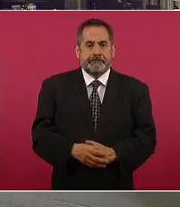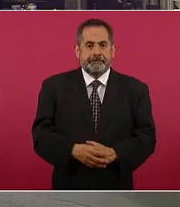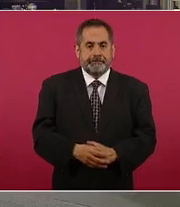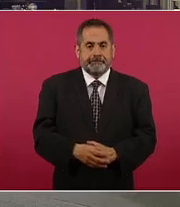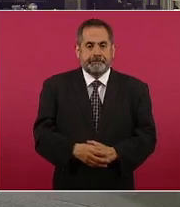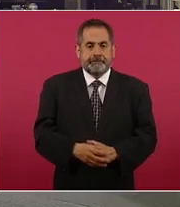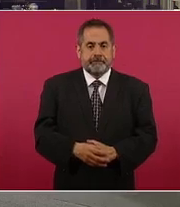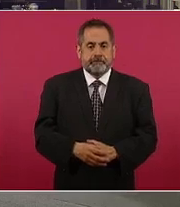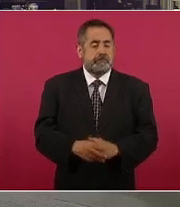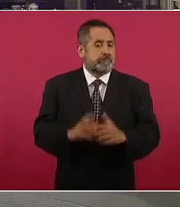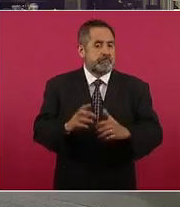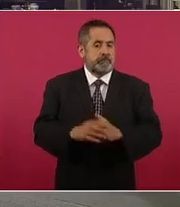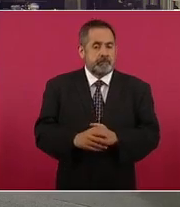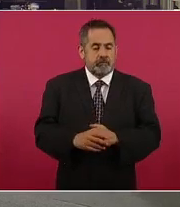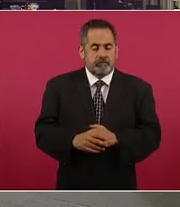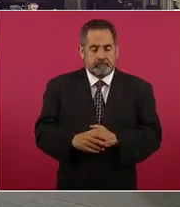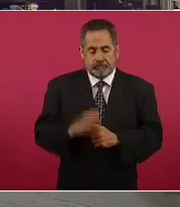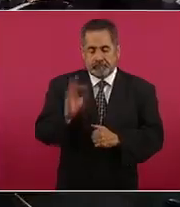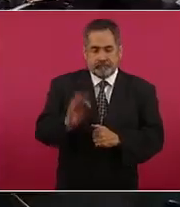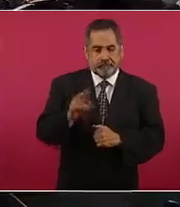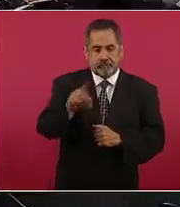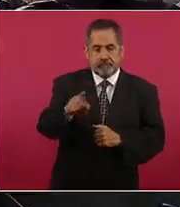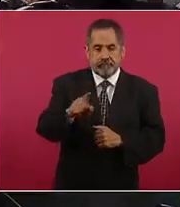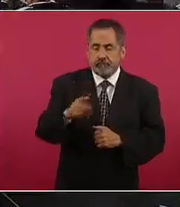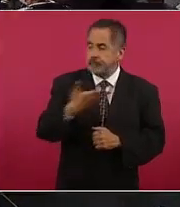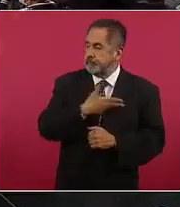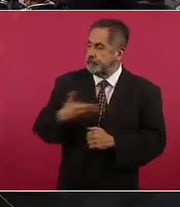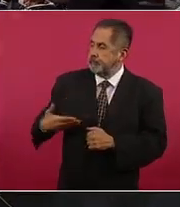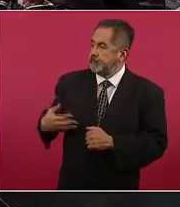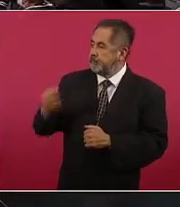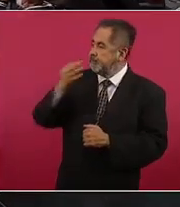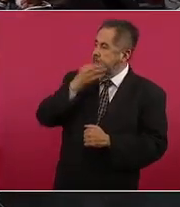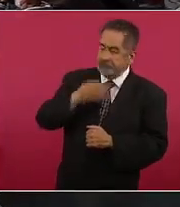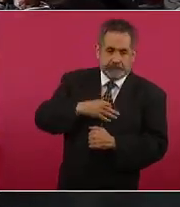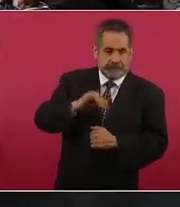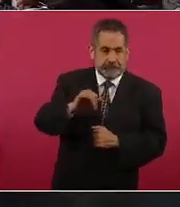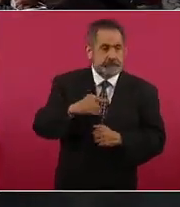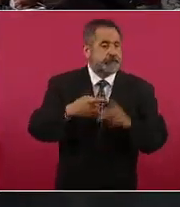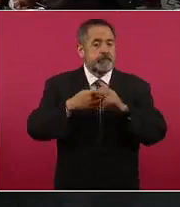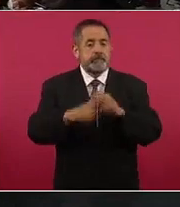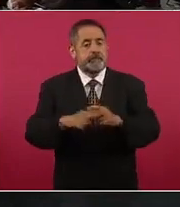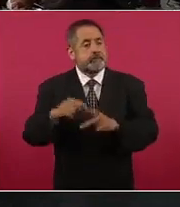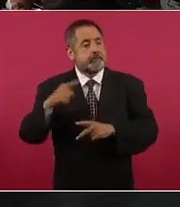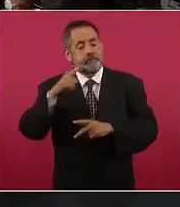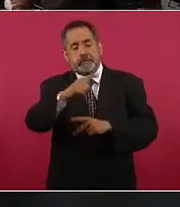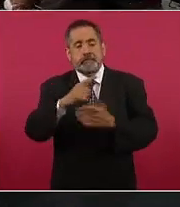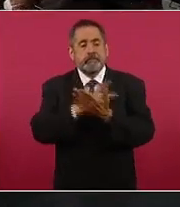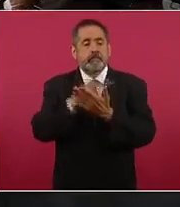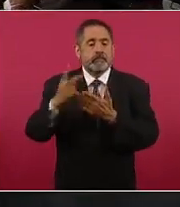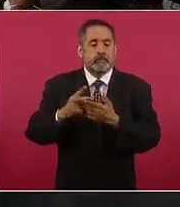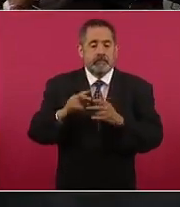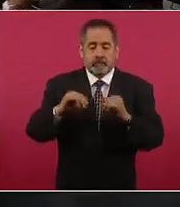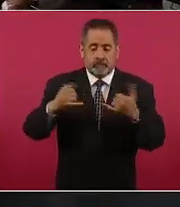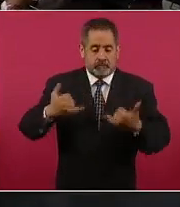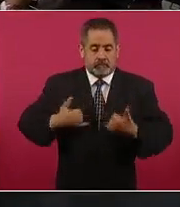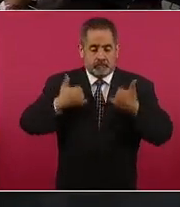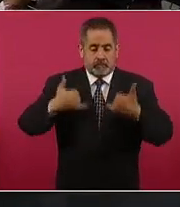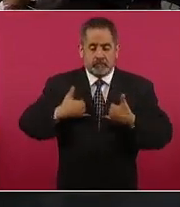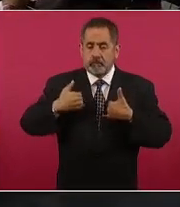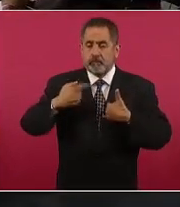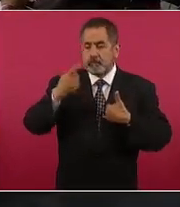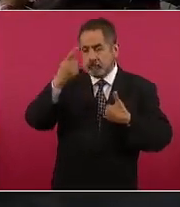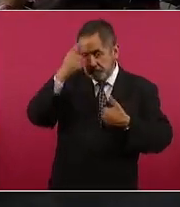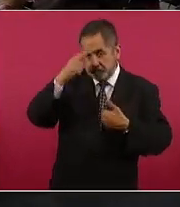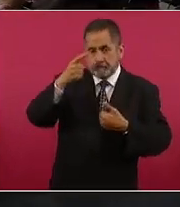Bueno, en efecto, por instrucciones del señor presidente, iniciamos Jóvenes Construyendo el Futuro en Los Ángeles,